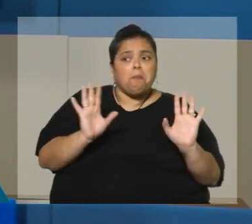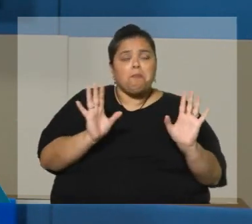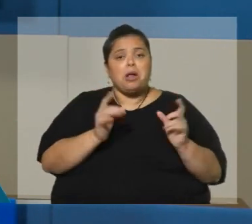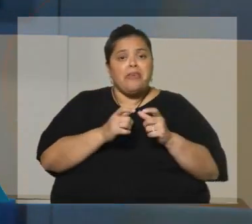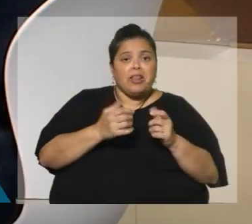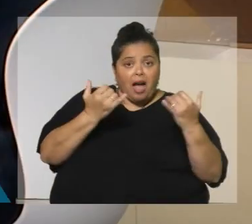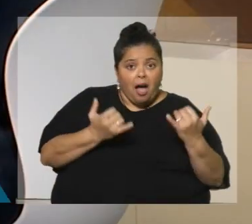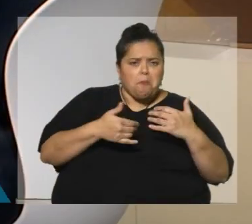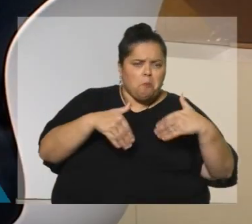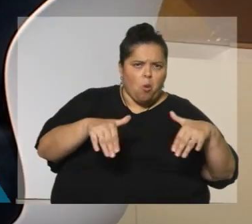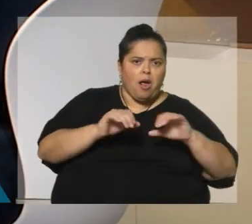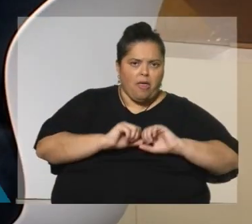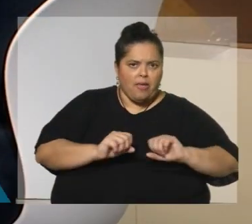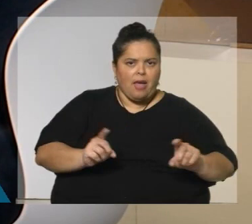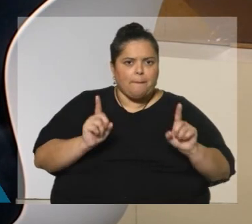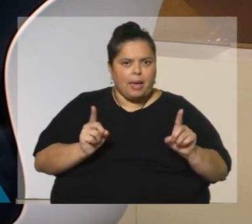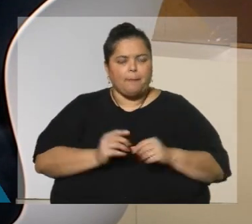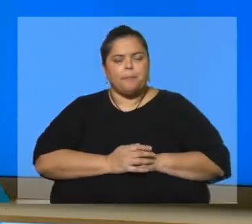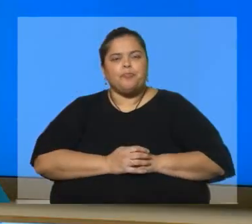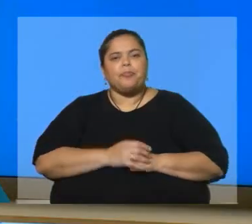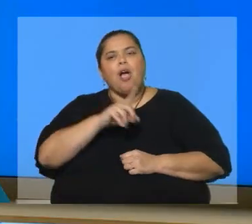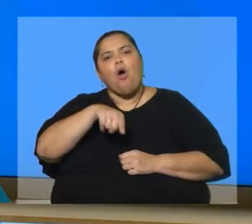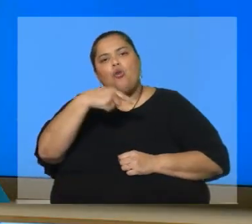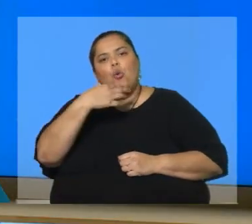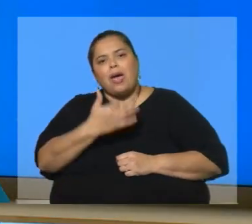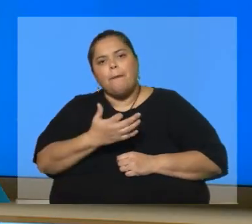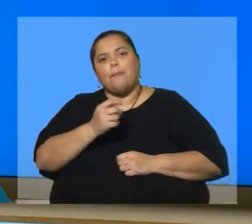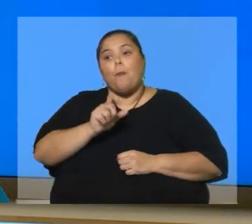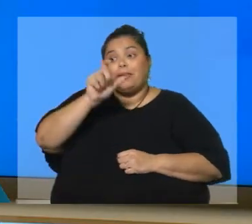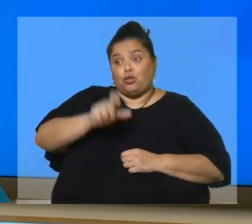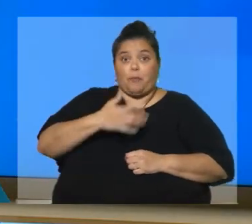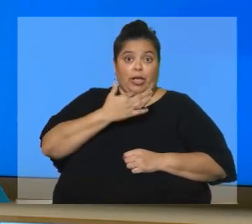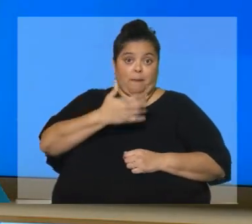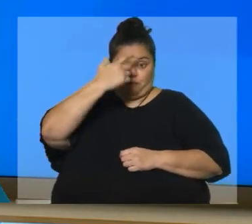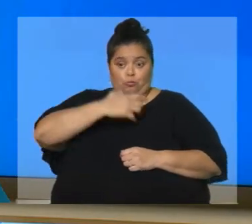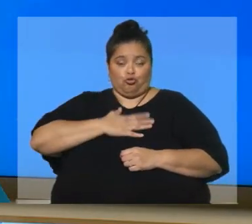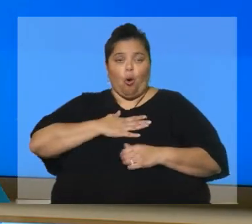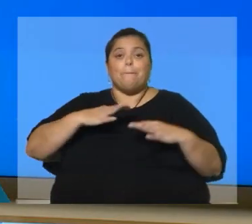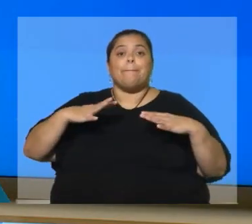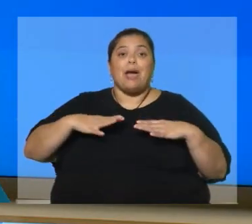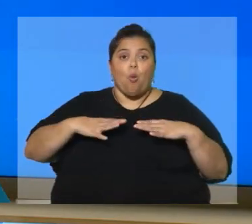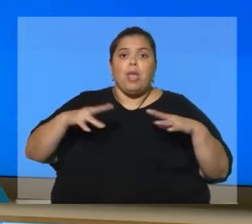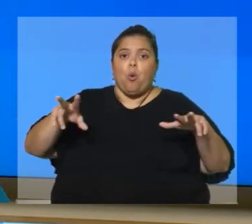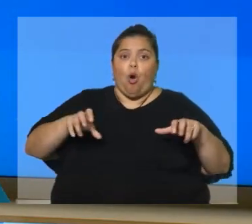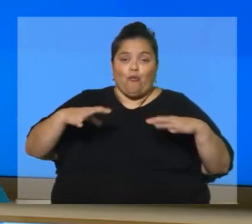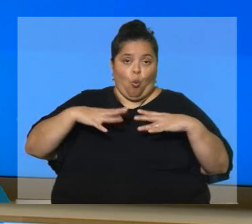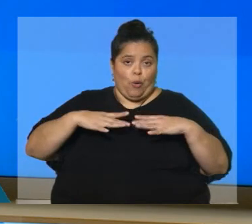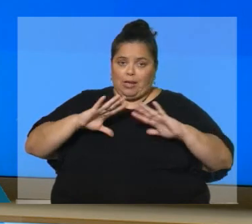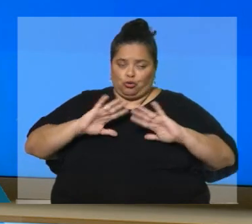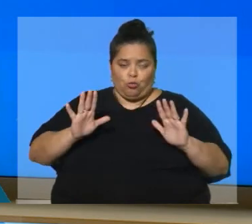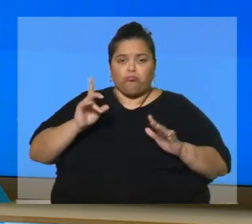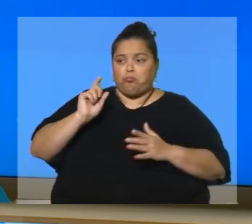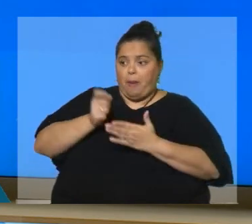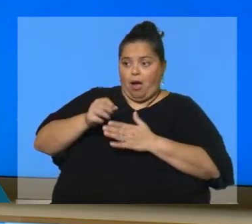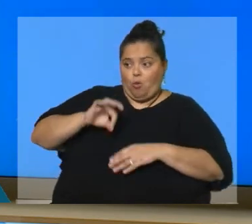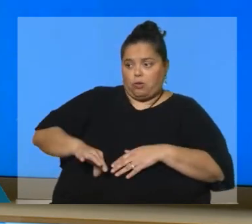Y después, y le pongo este ejemplo también, si una persona recibe la... me jubilo, o sea que voy a recibir mi jubilación, mi pago y me